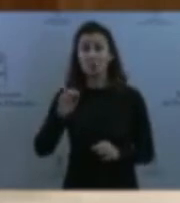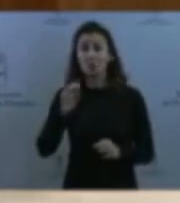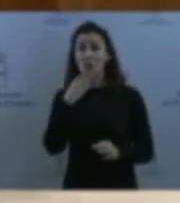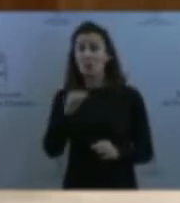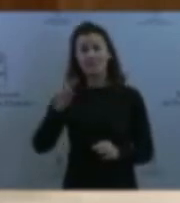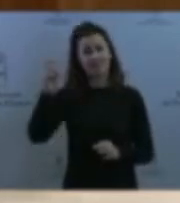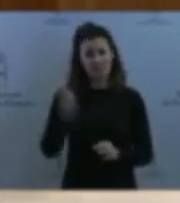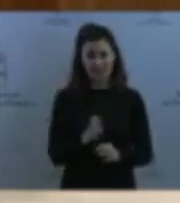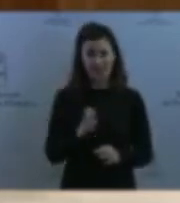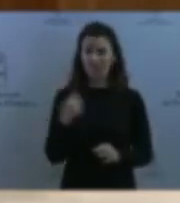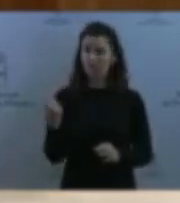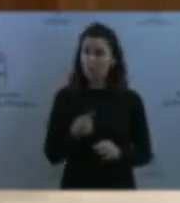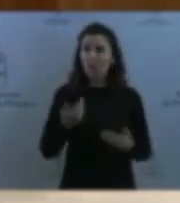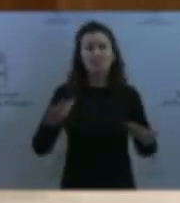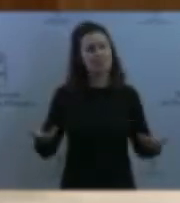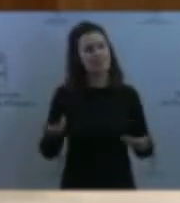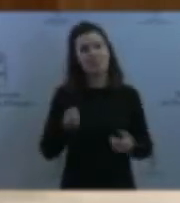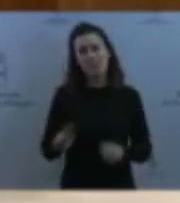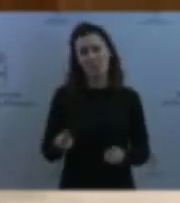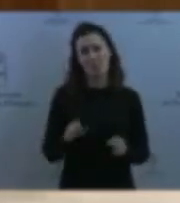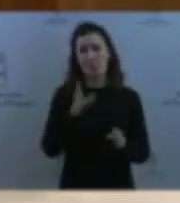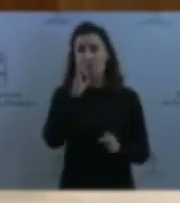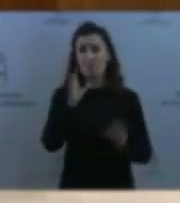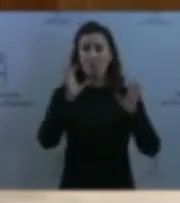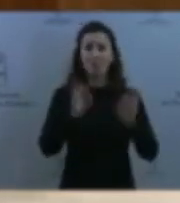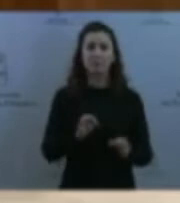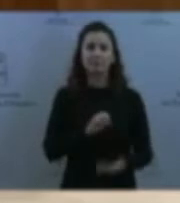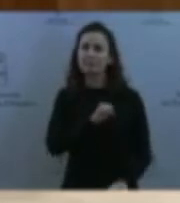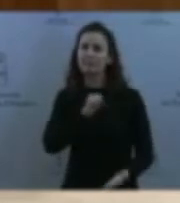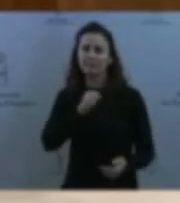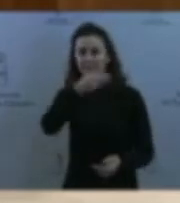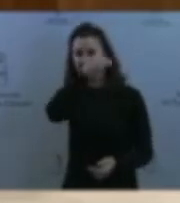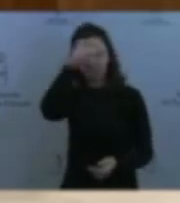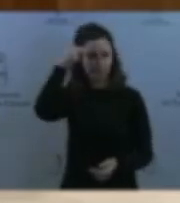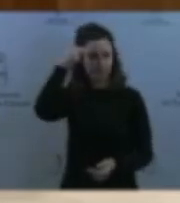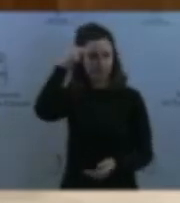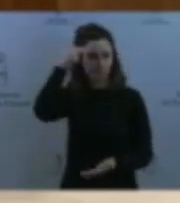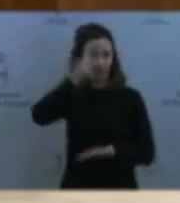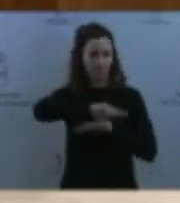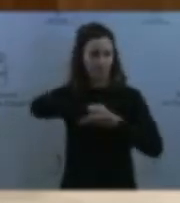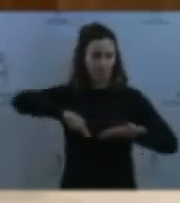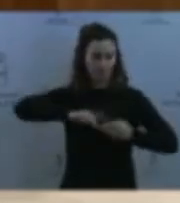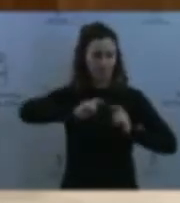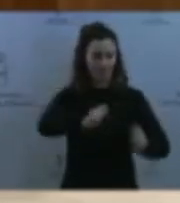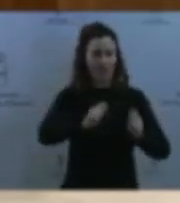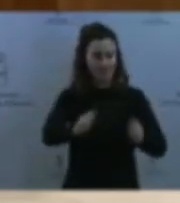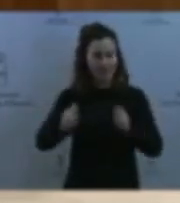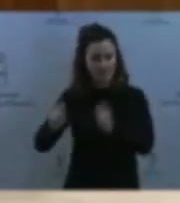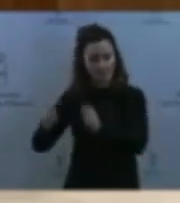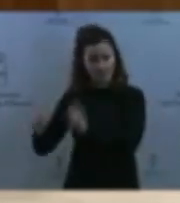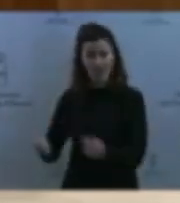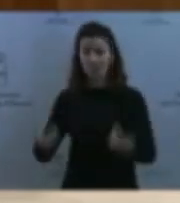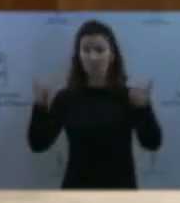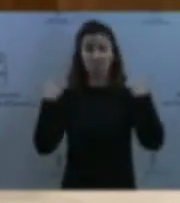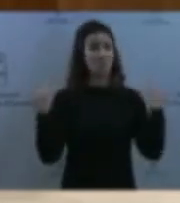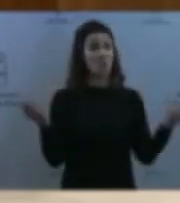miradas que estigmatizan a estos menores y que los acusa de una responsabilidad que no tienen, como cualquier menor de nuestro país, una